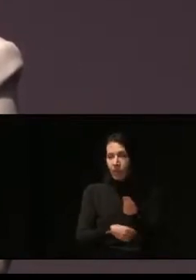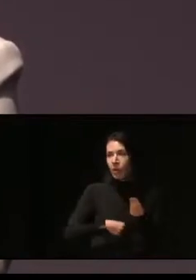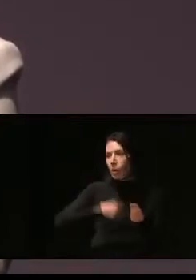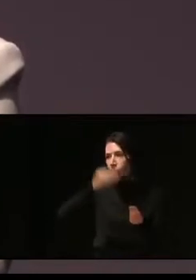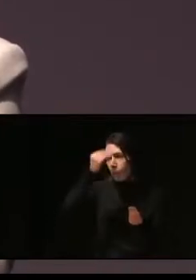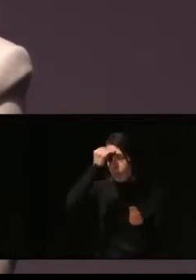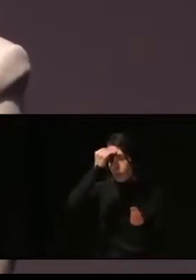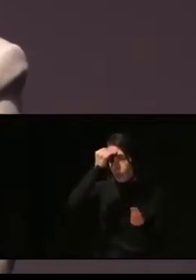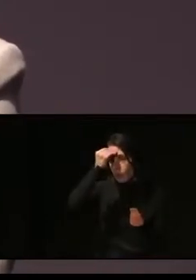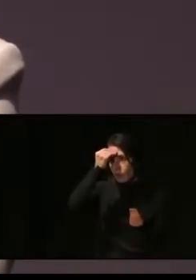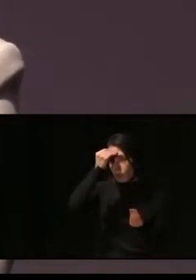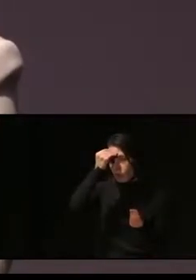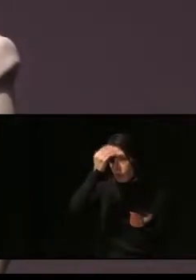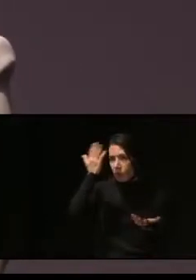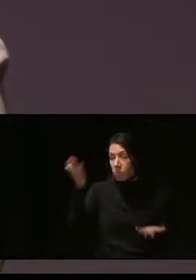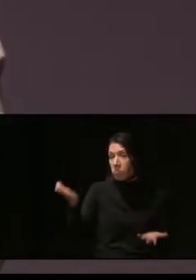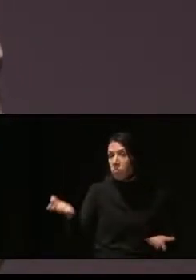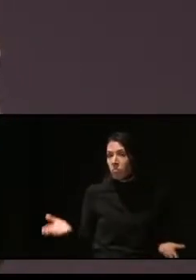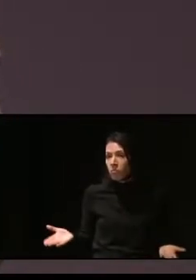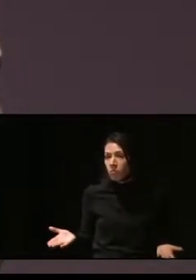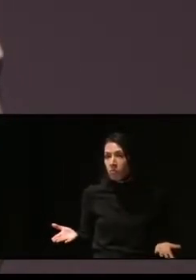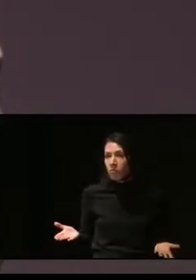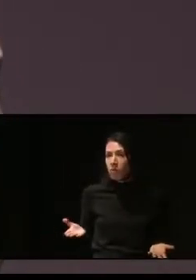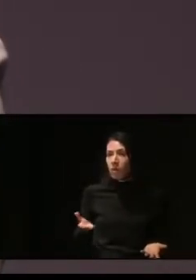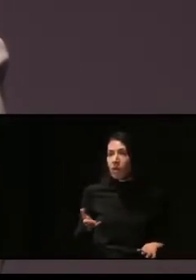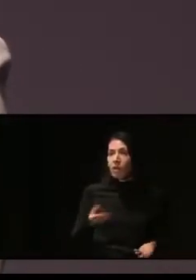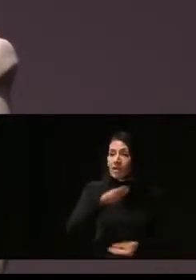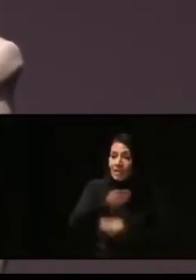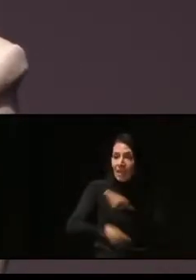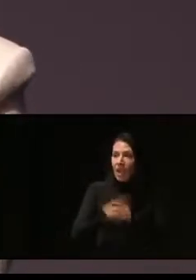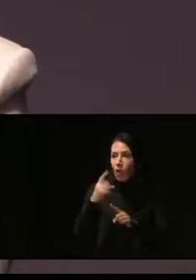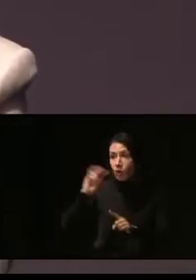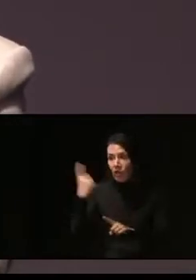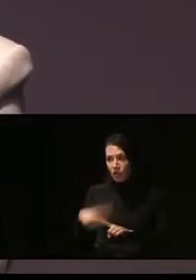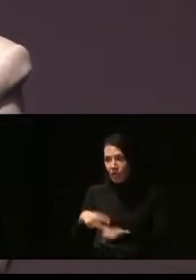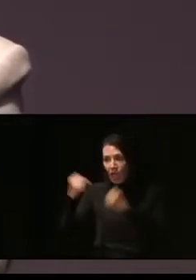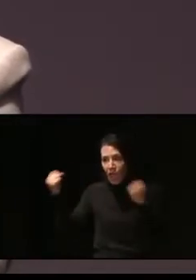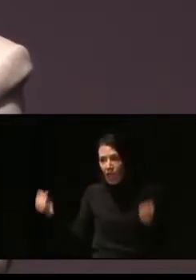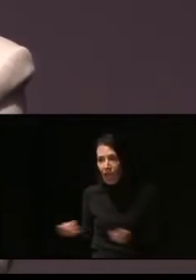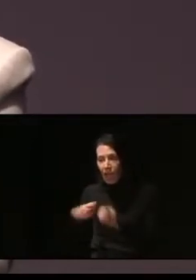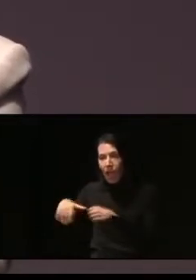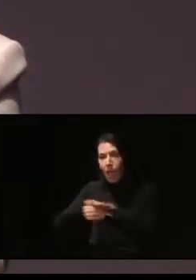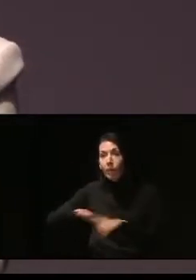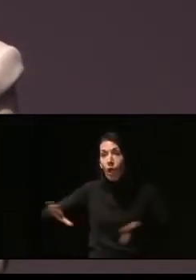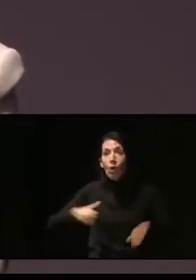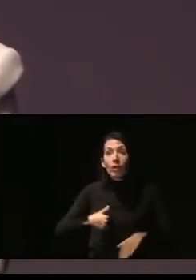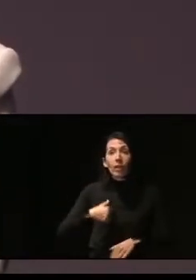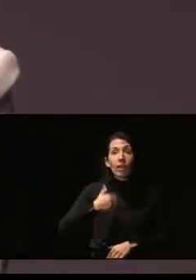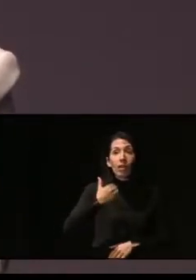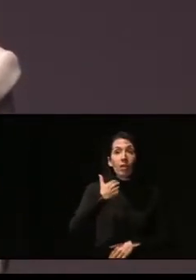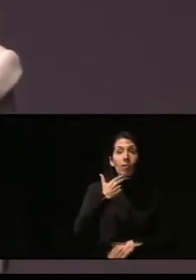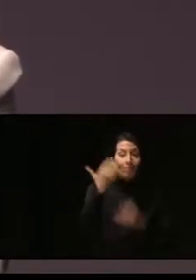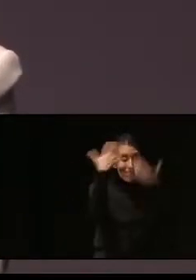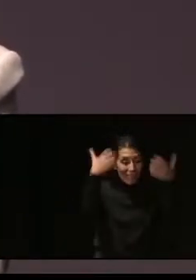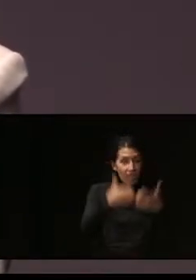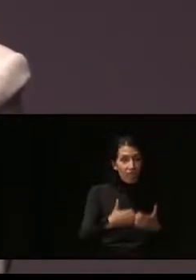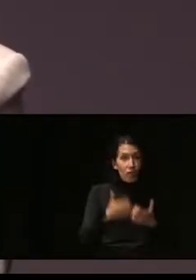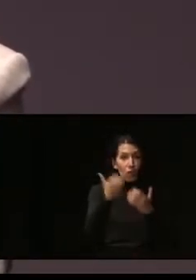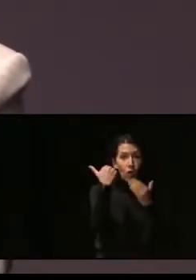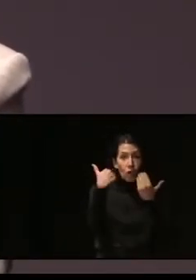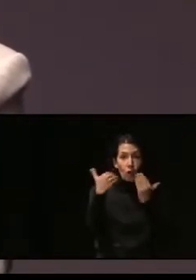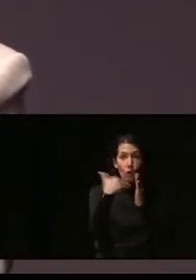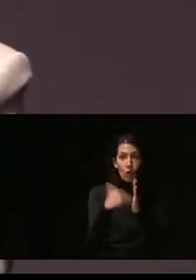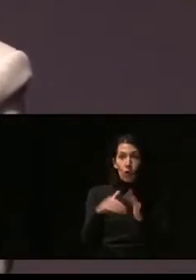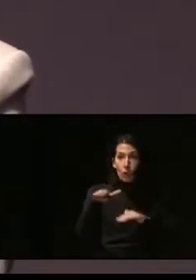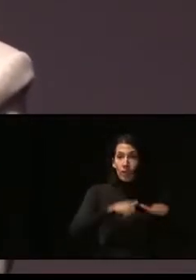parece de recibo que, bueno, pues se actúe en otros ámbitos cuando lo que dice la convocatoria es cuando hay una persona que reside